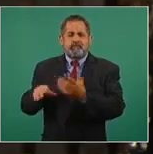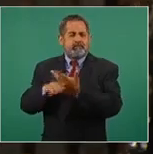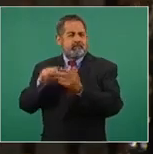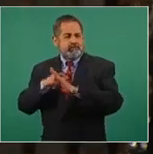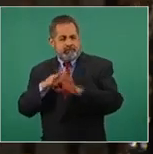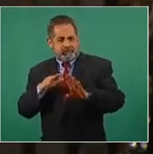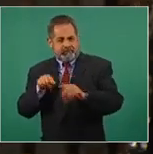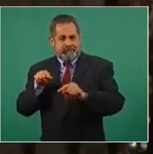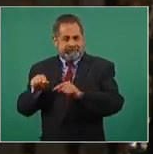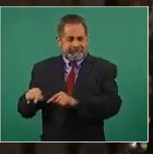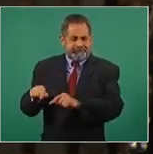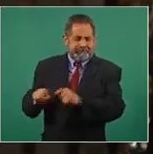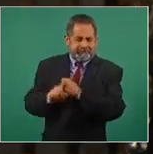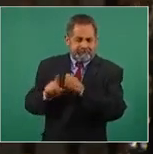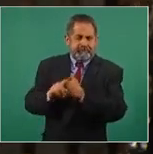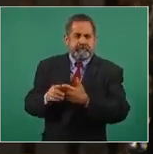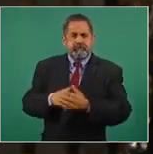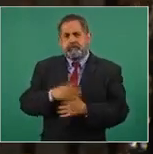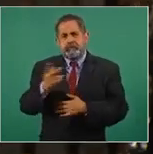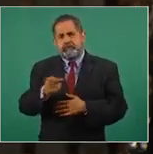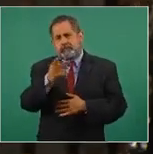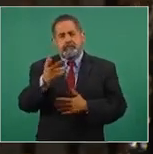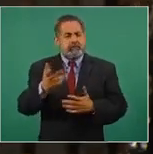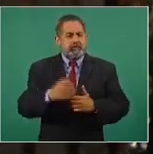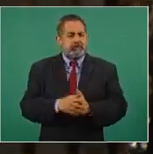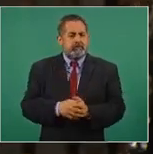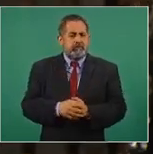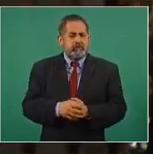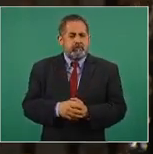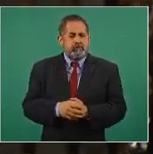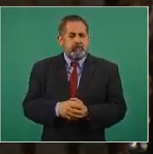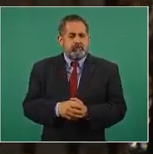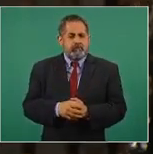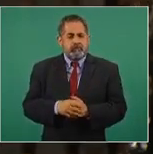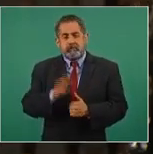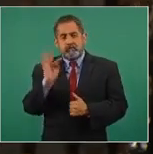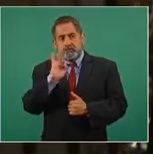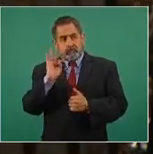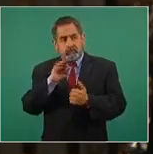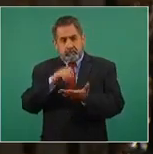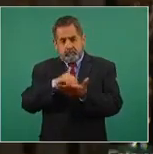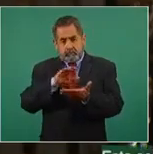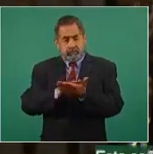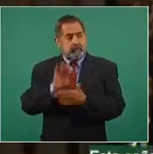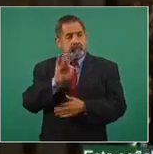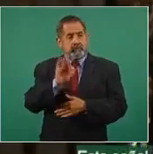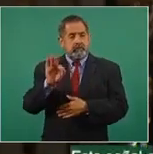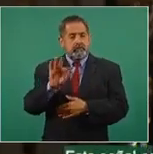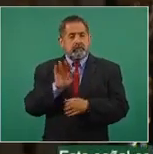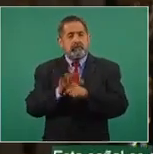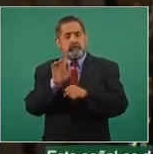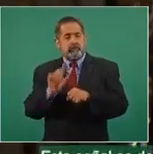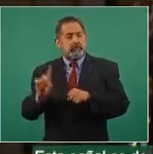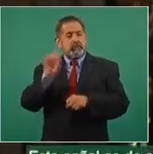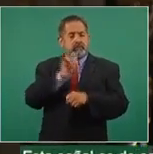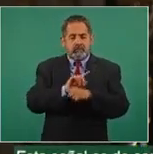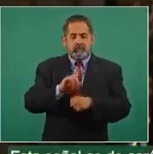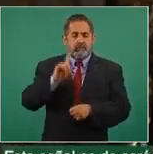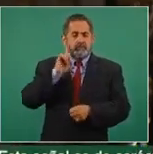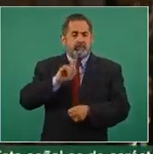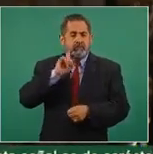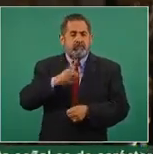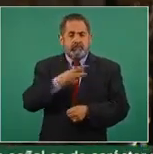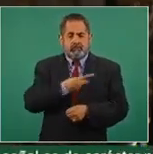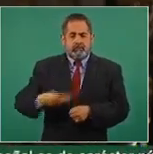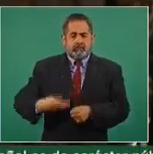en estos momentos. Preguntarle, señor presidente, si ya tiene fecha para cuándo Kamala Harris estará en México,